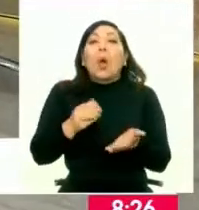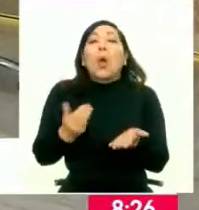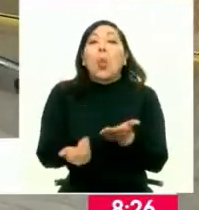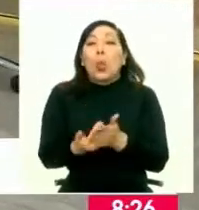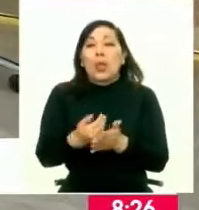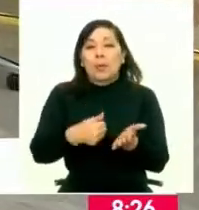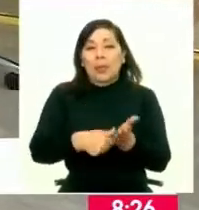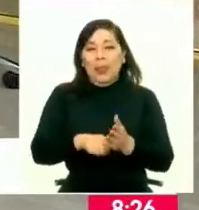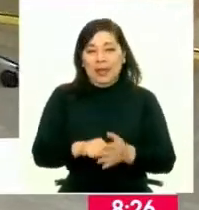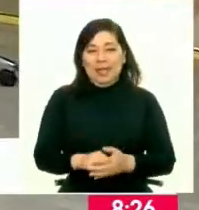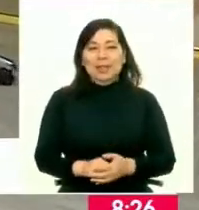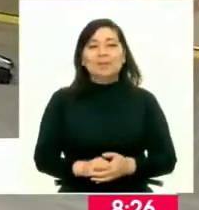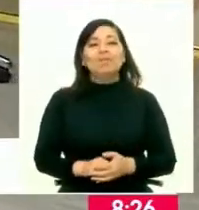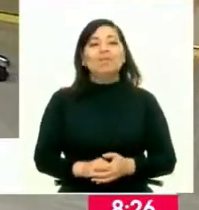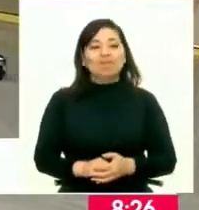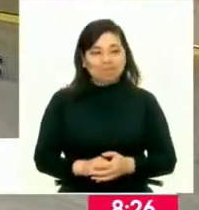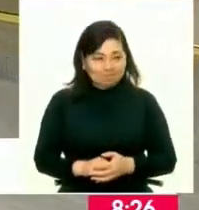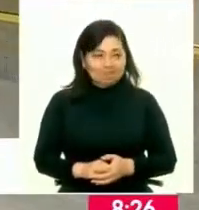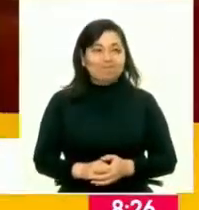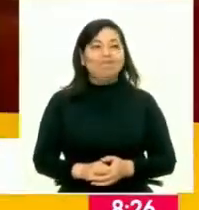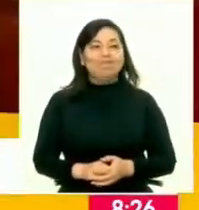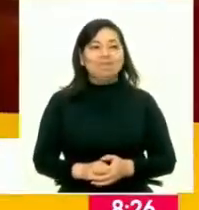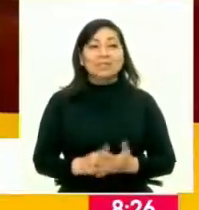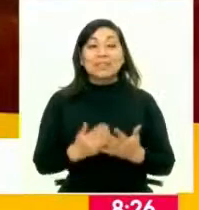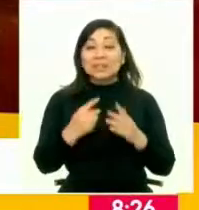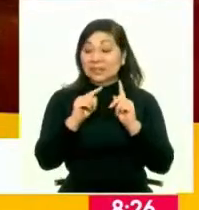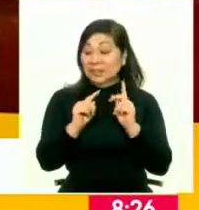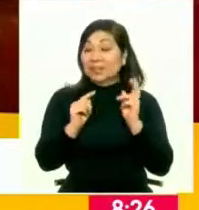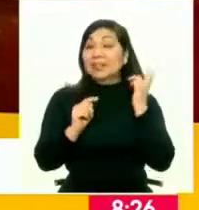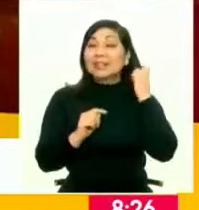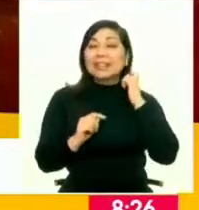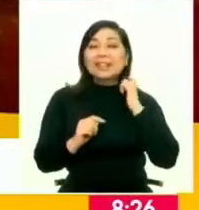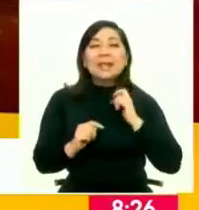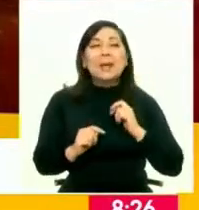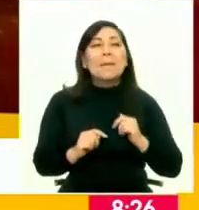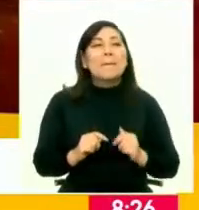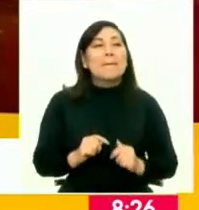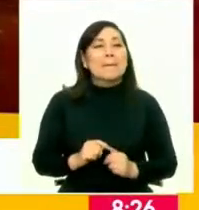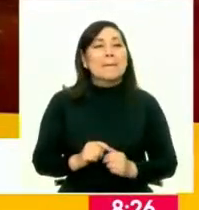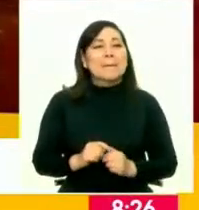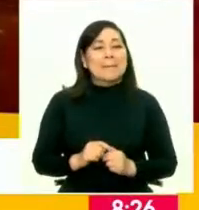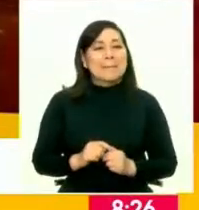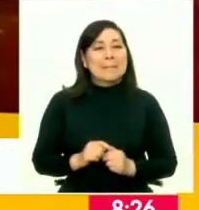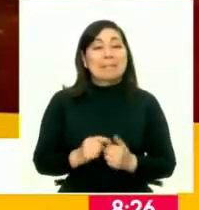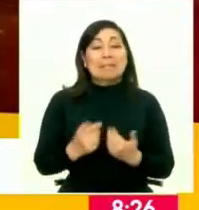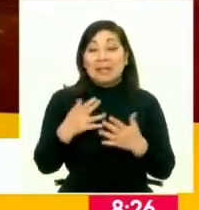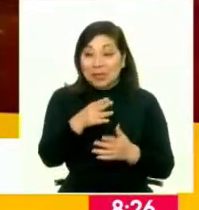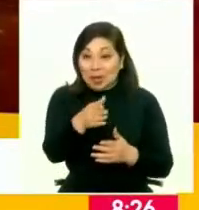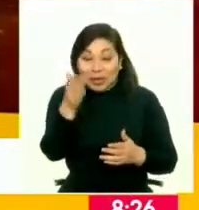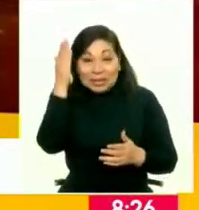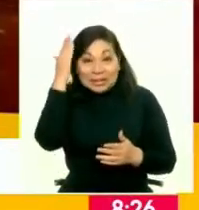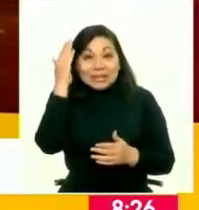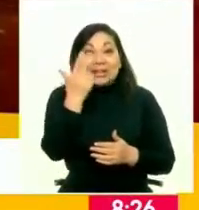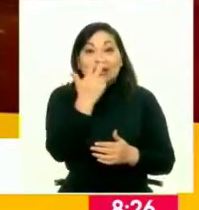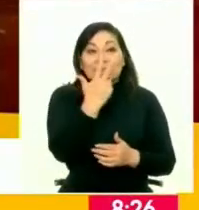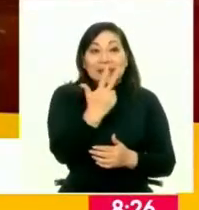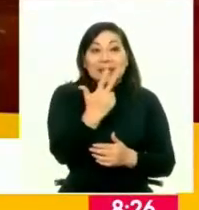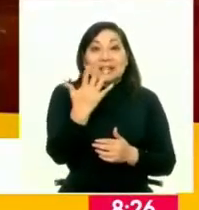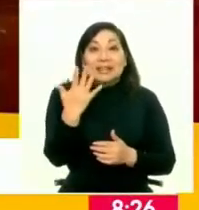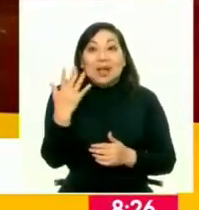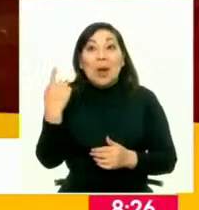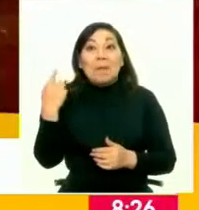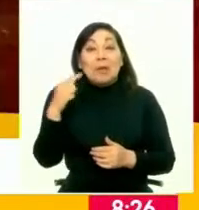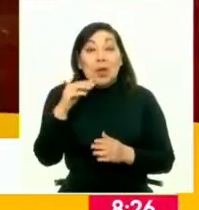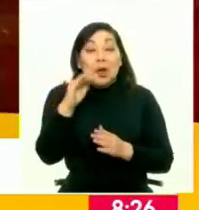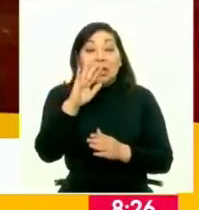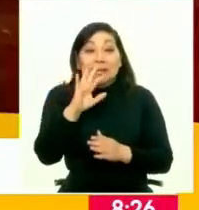exactamente. Exactamente. Bien. Bueno, estos cuadros llaman la atención sin duda. Ya lo saben, somos 35 millones